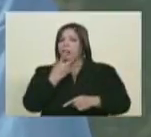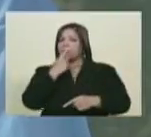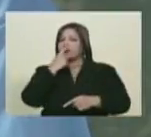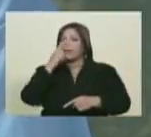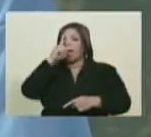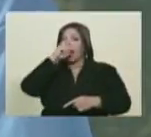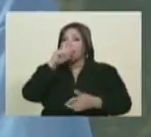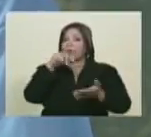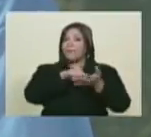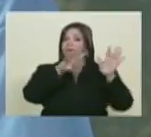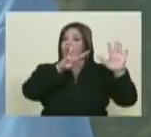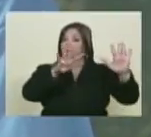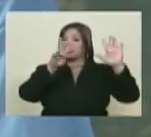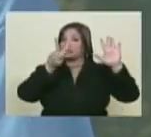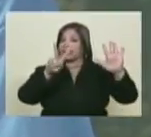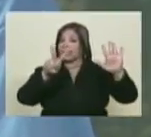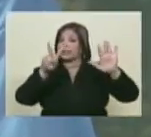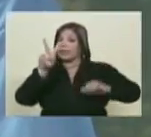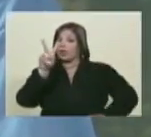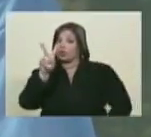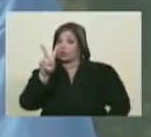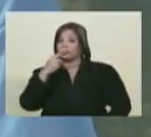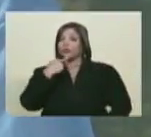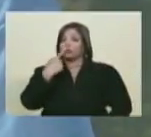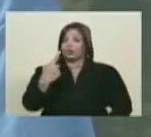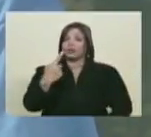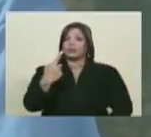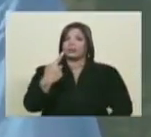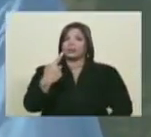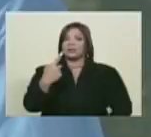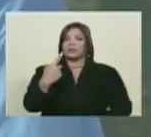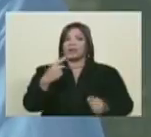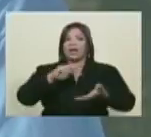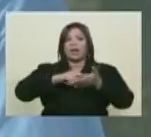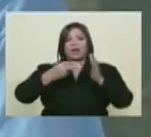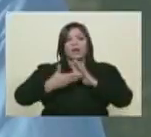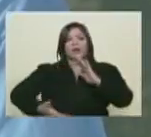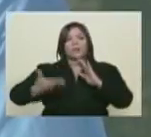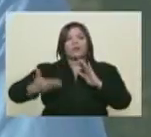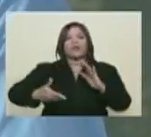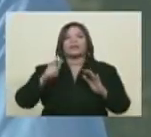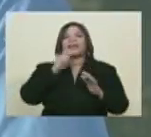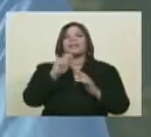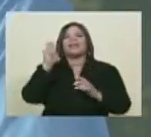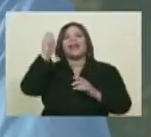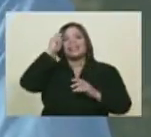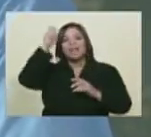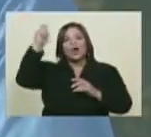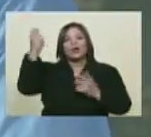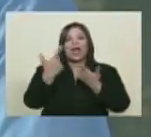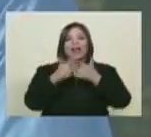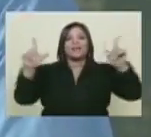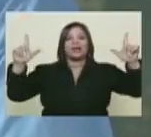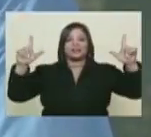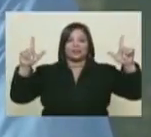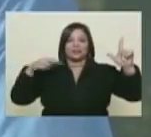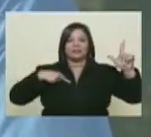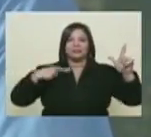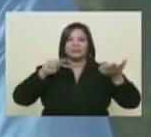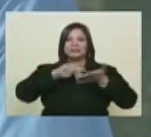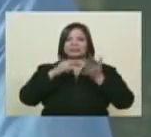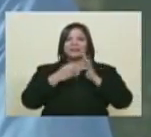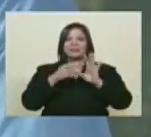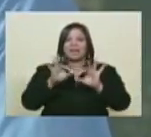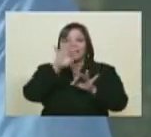año 1972 nosotros destacamos precisamente un unito relacionado con la teología de la liberación. Y parte de lo que la